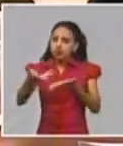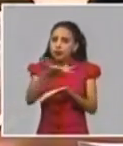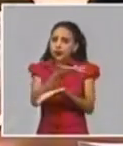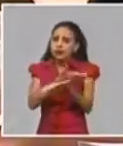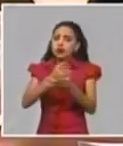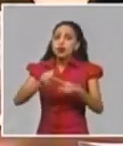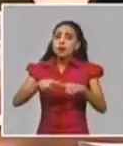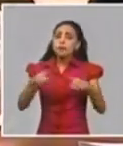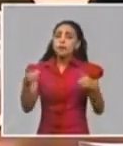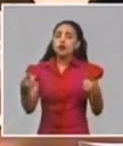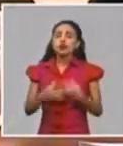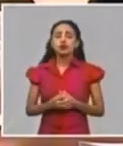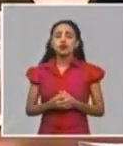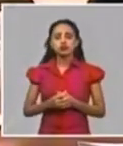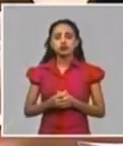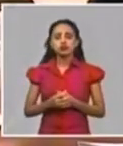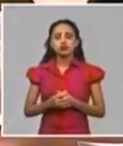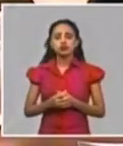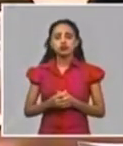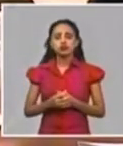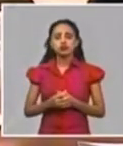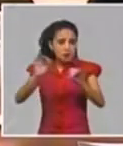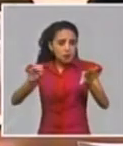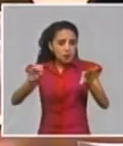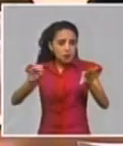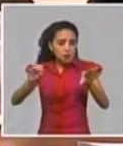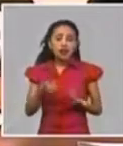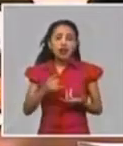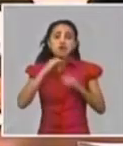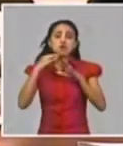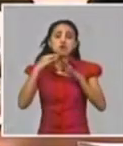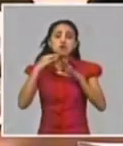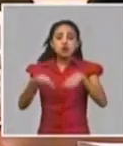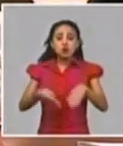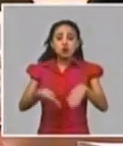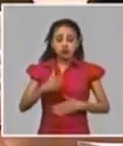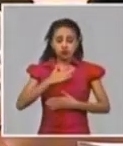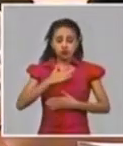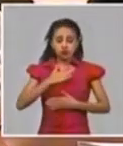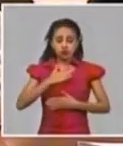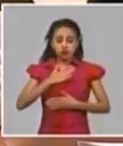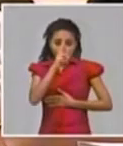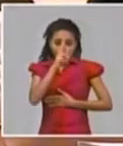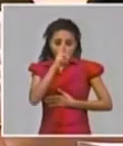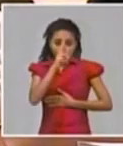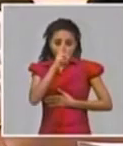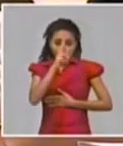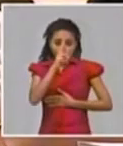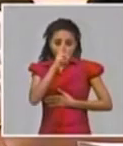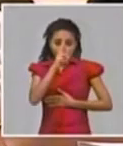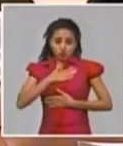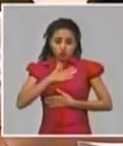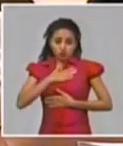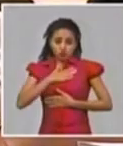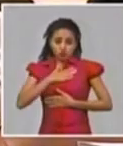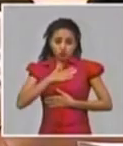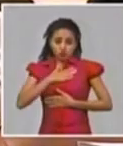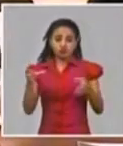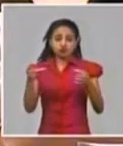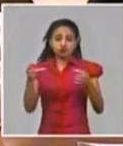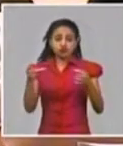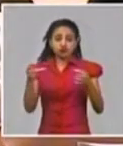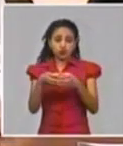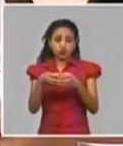público, y el fallecimiento de uno de nuestros colaboradores de la Brigada Andrew Thief,